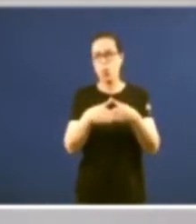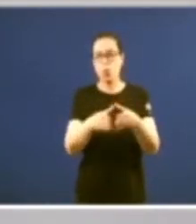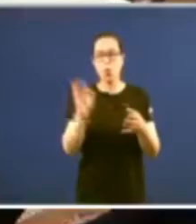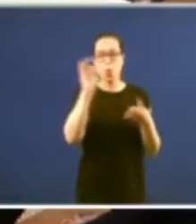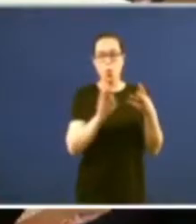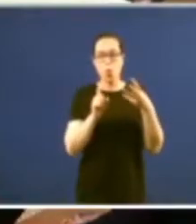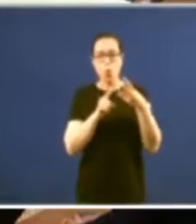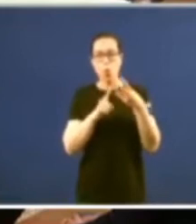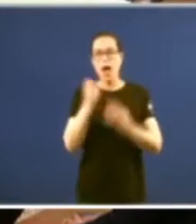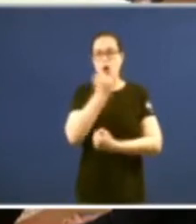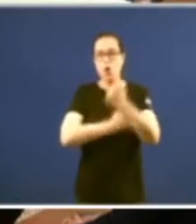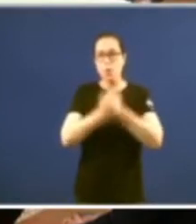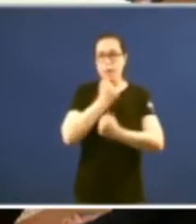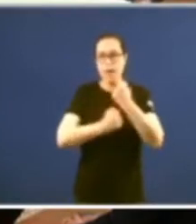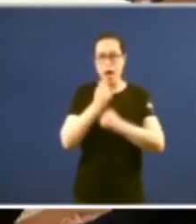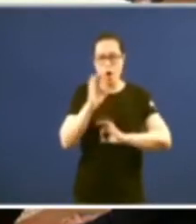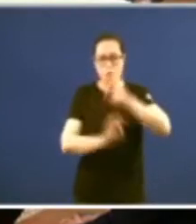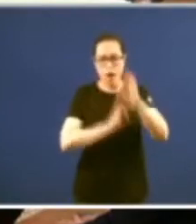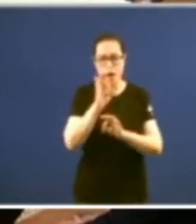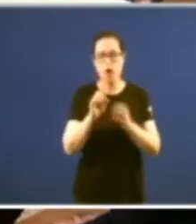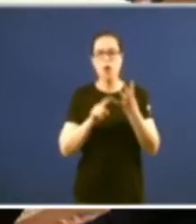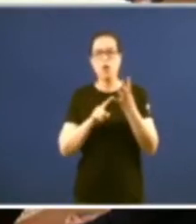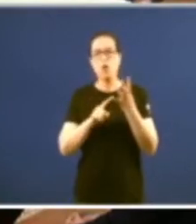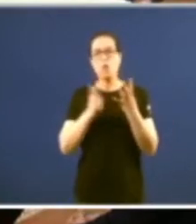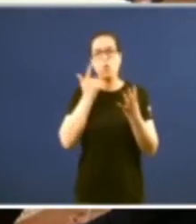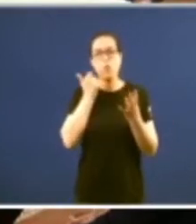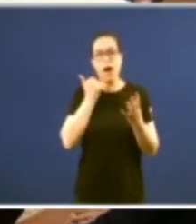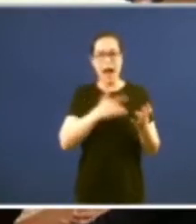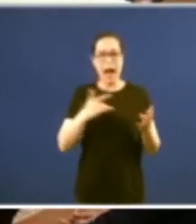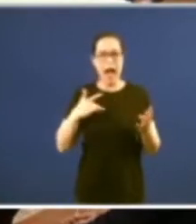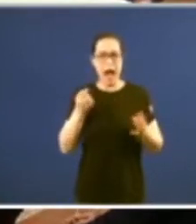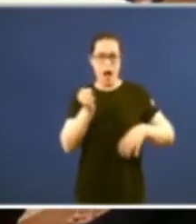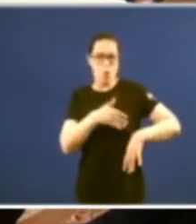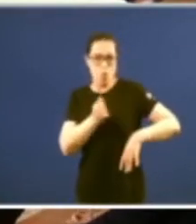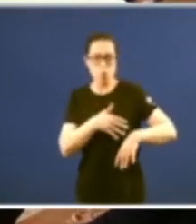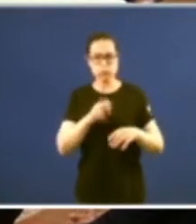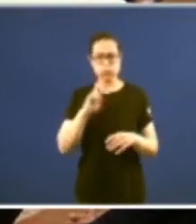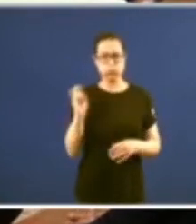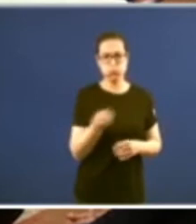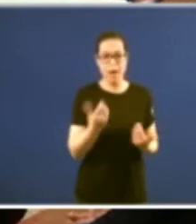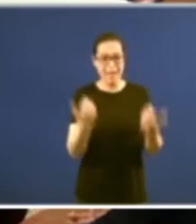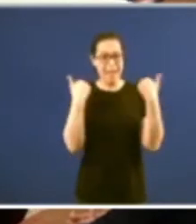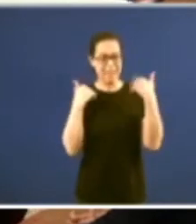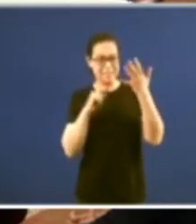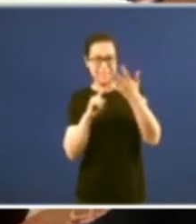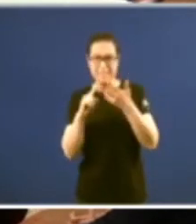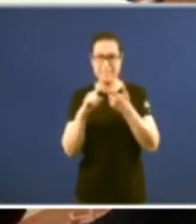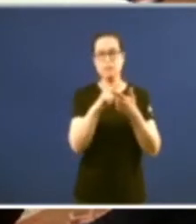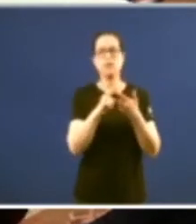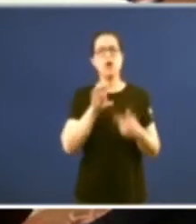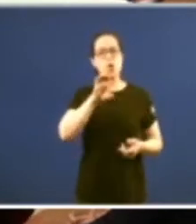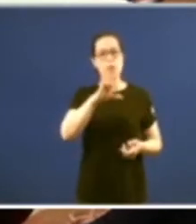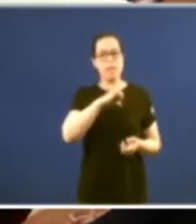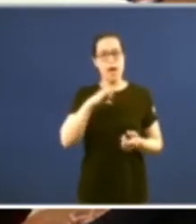ordenación económica en materia de cajas de ahorro tantas otras competencias la comunidad autónoma en ocasiones